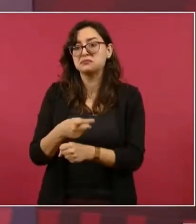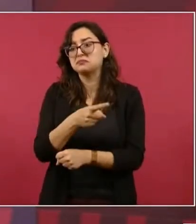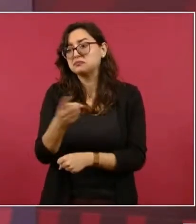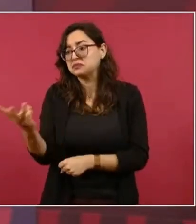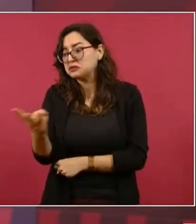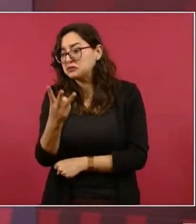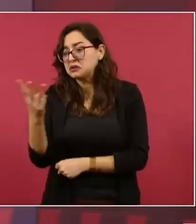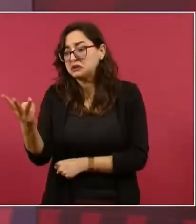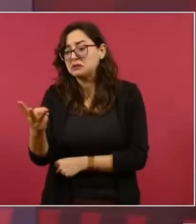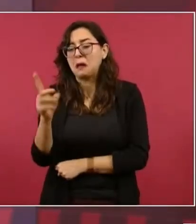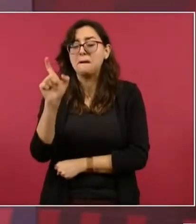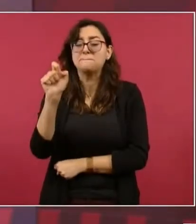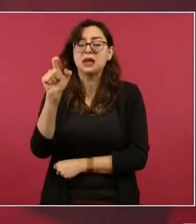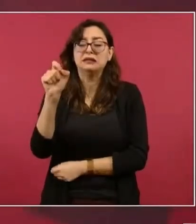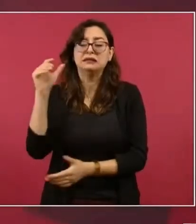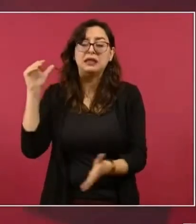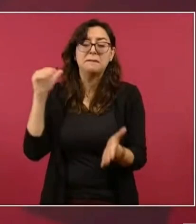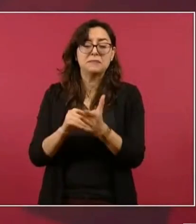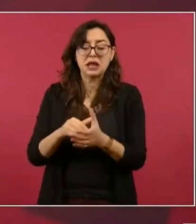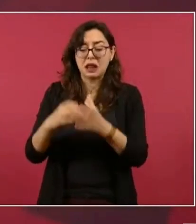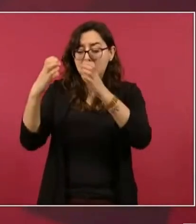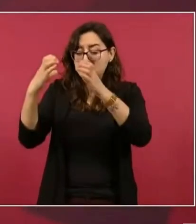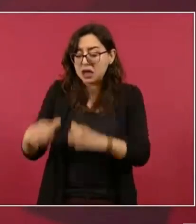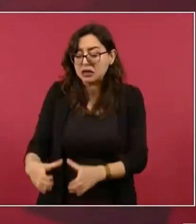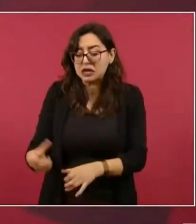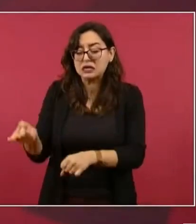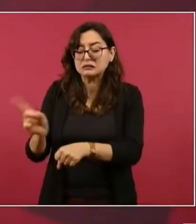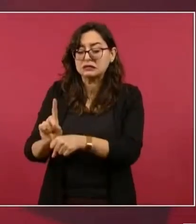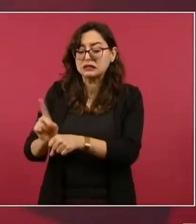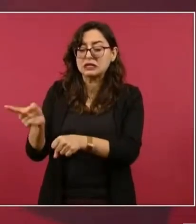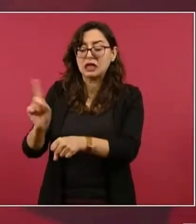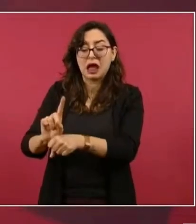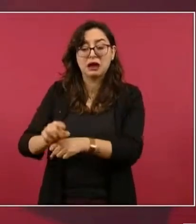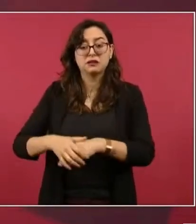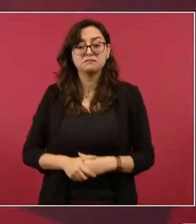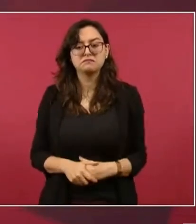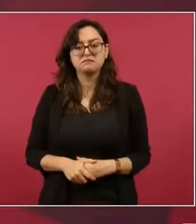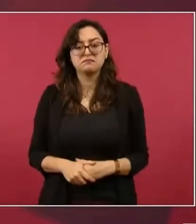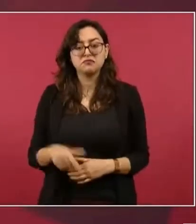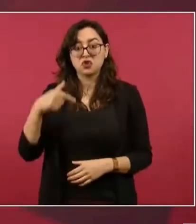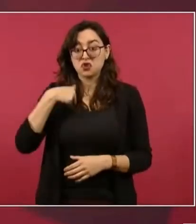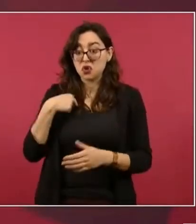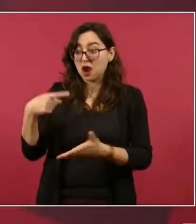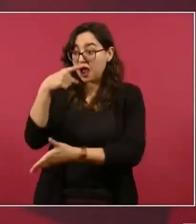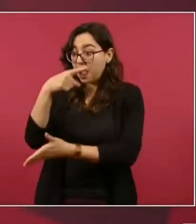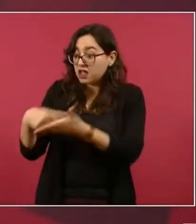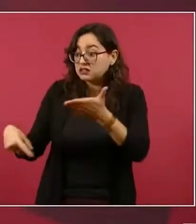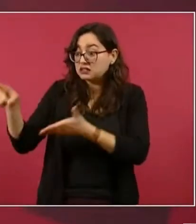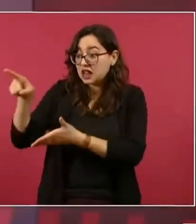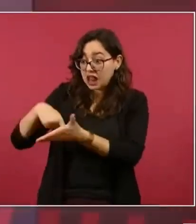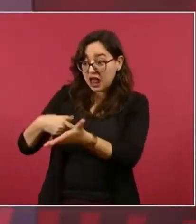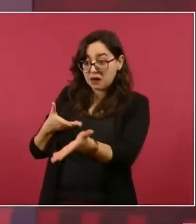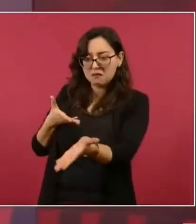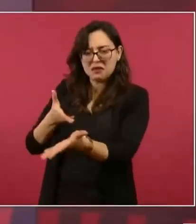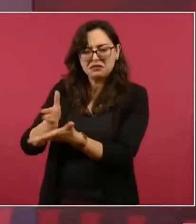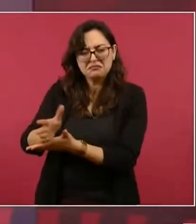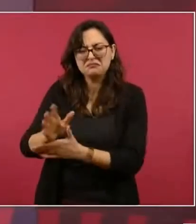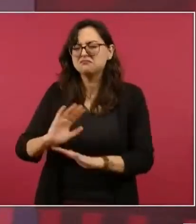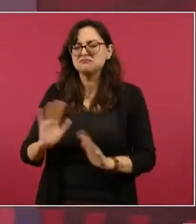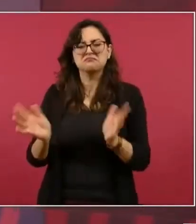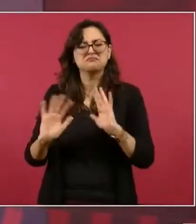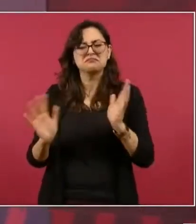diarios no me voy a meter porque es lo mismo de